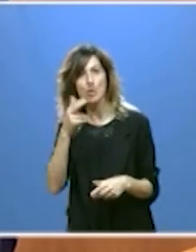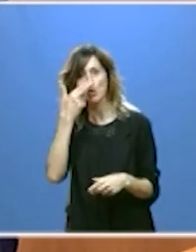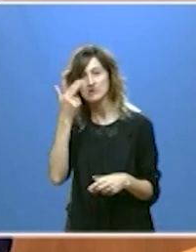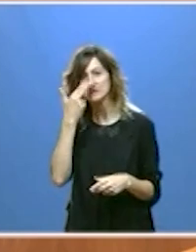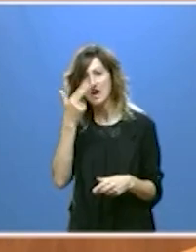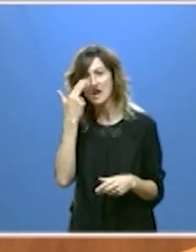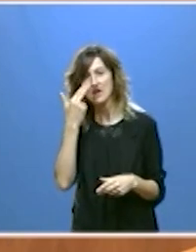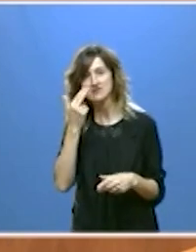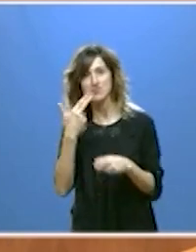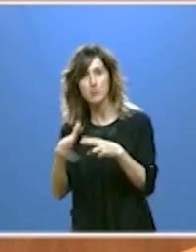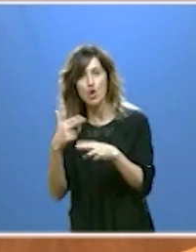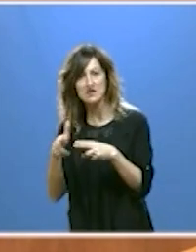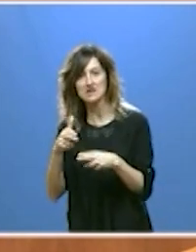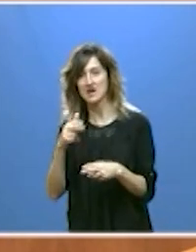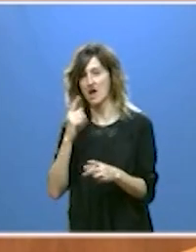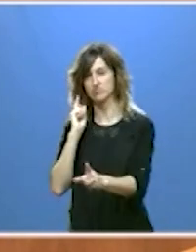meramente partidistas.